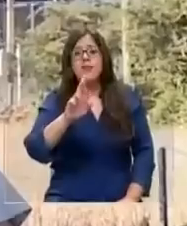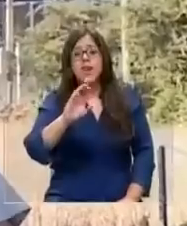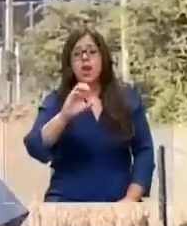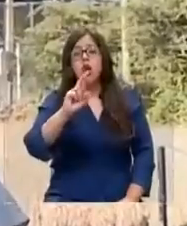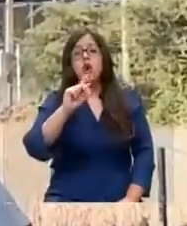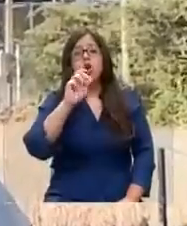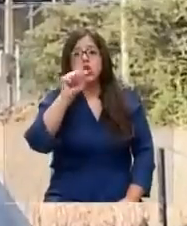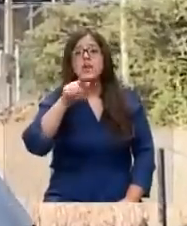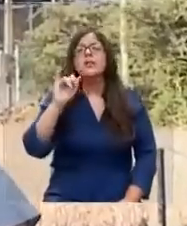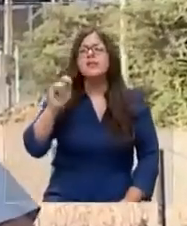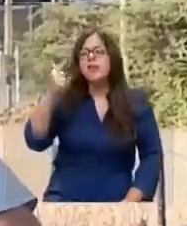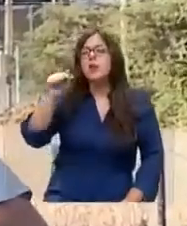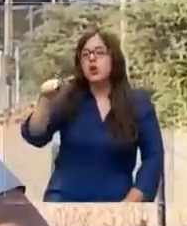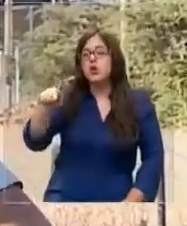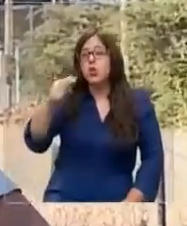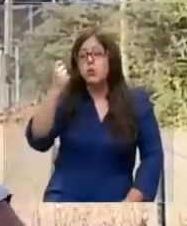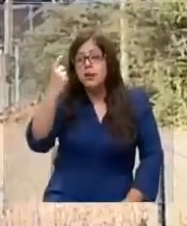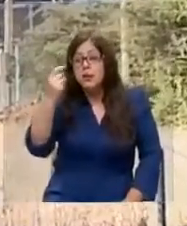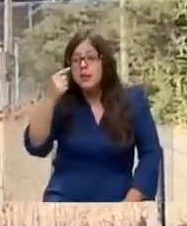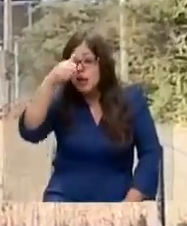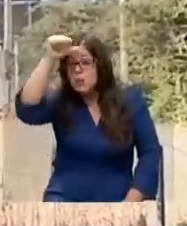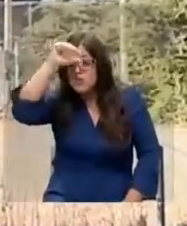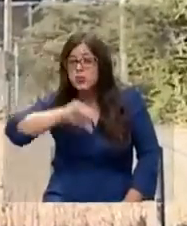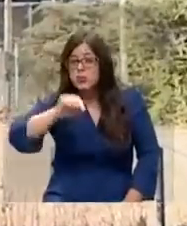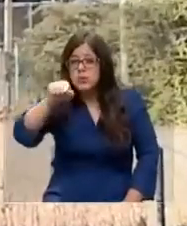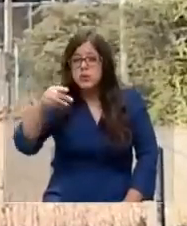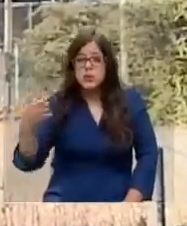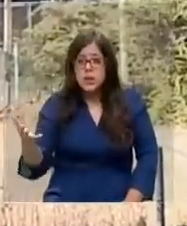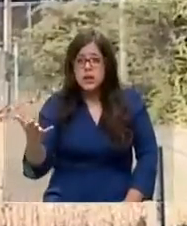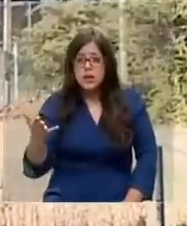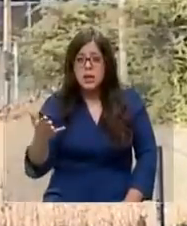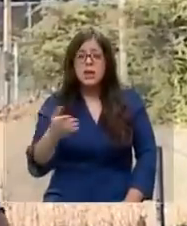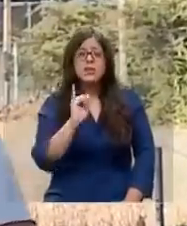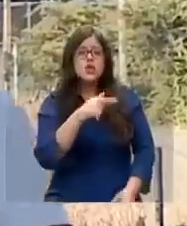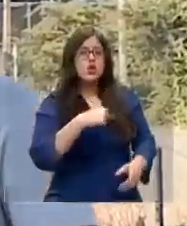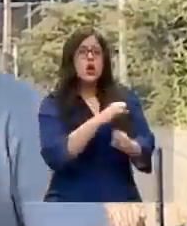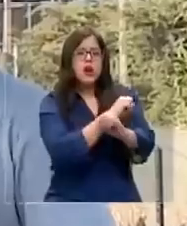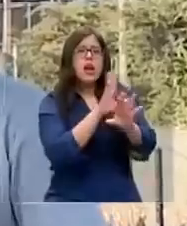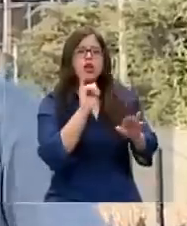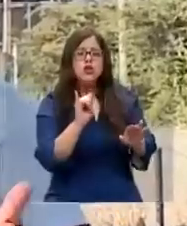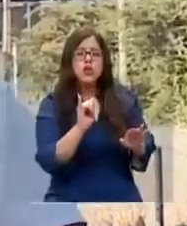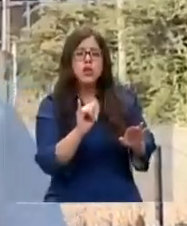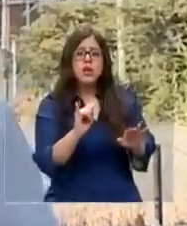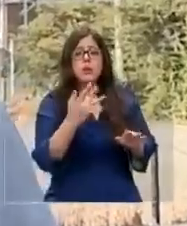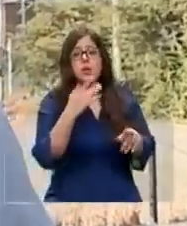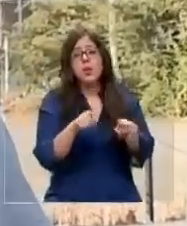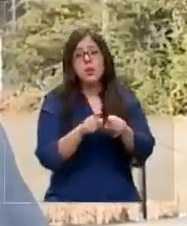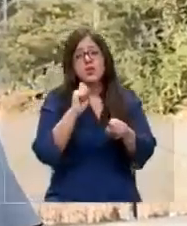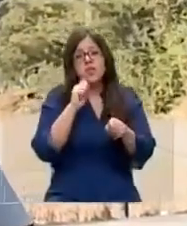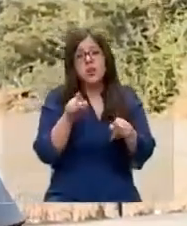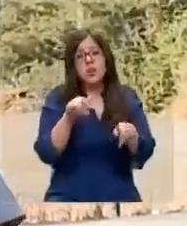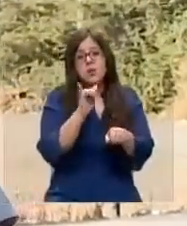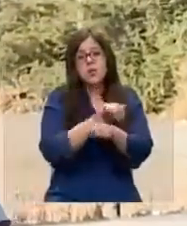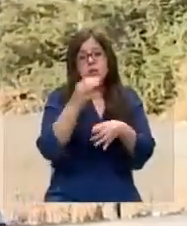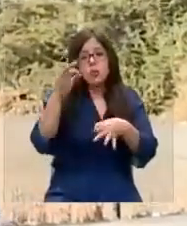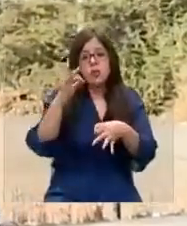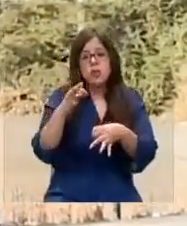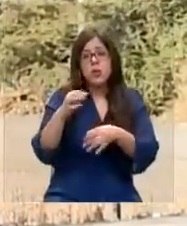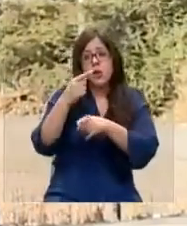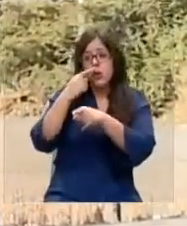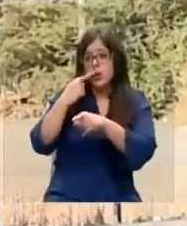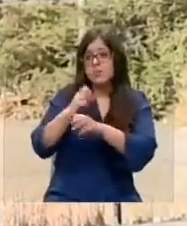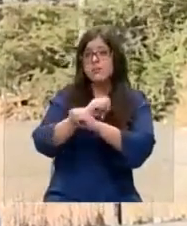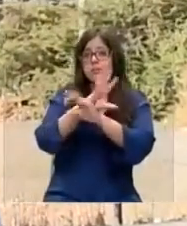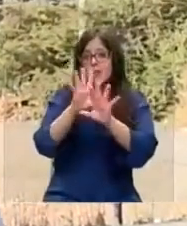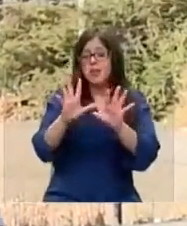pero me entiendan lo que usted está cometiendo una falta, una infracción al tránsito. Sí, estoy claro con eso, porque es como adulterar la documentación. Estaba claro